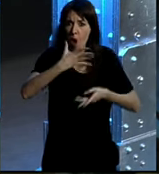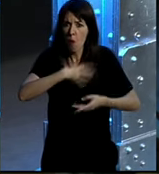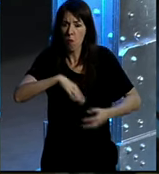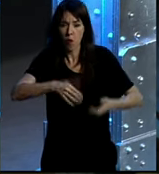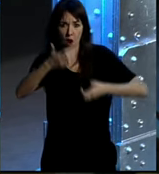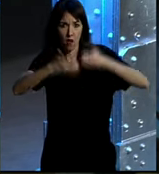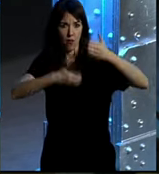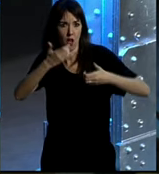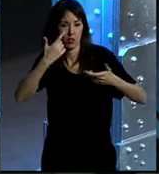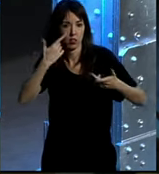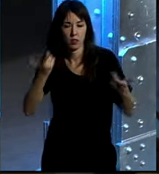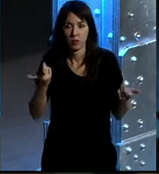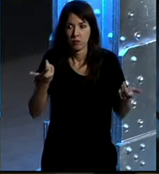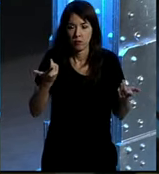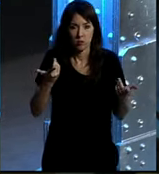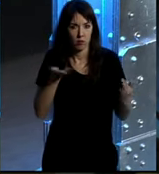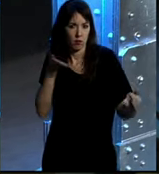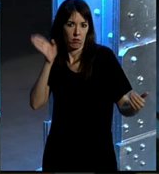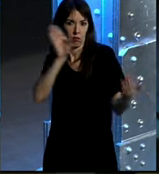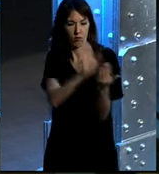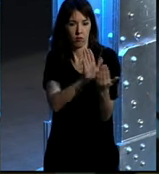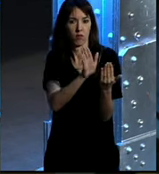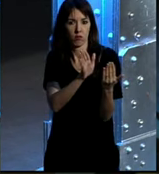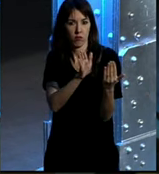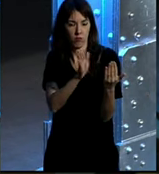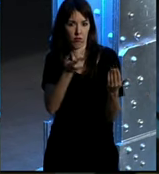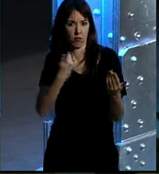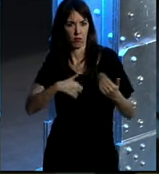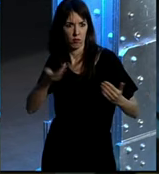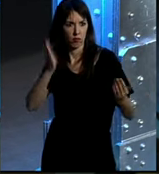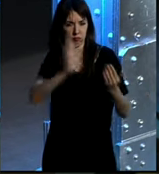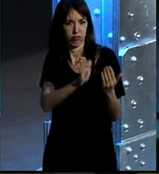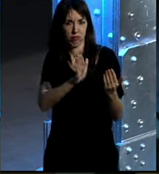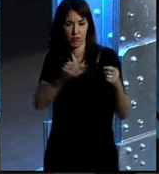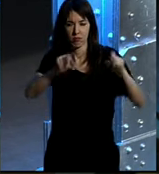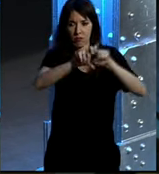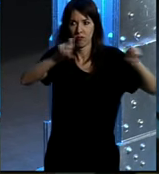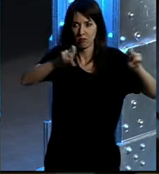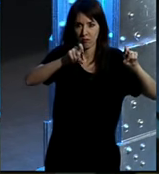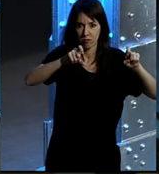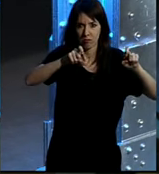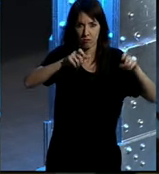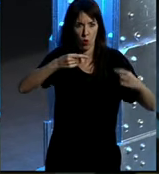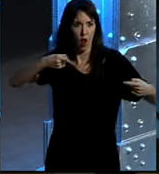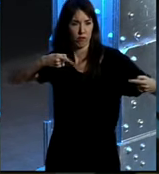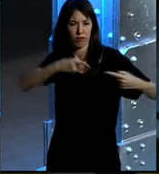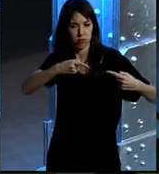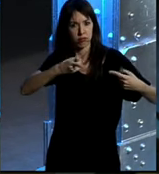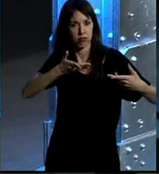pugnar cara a cara con los que antes eran jugadores o adversarios